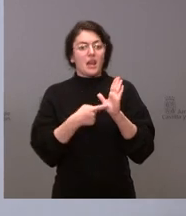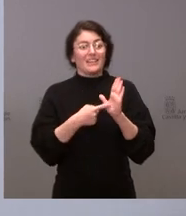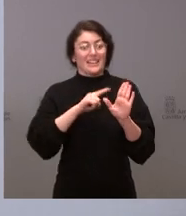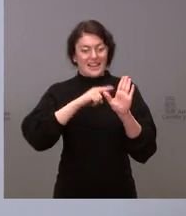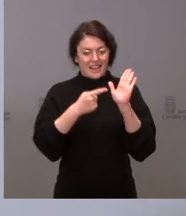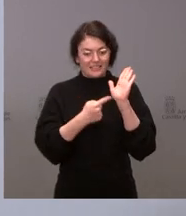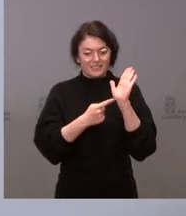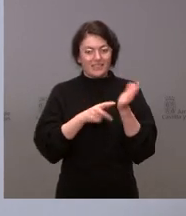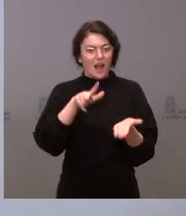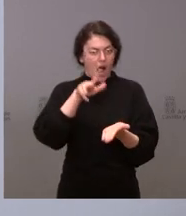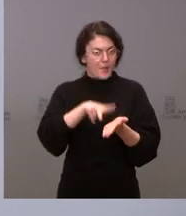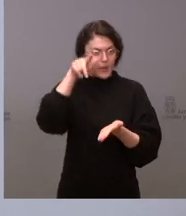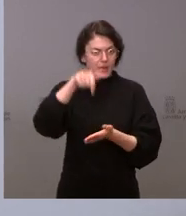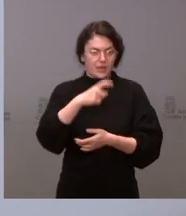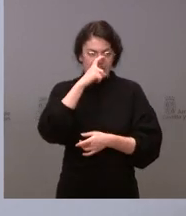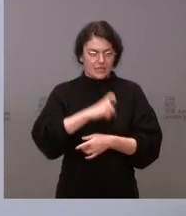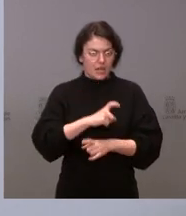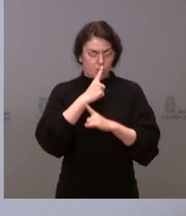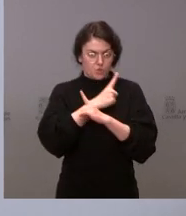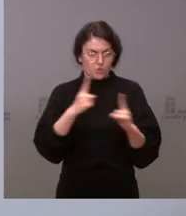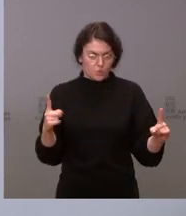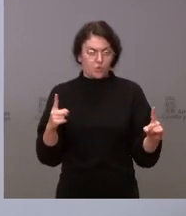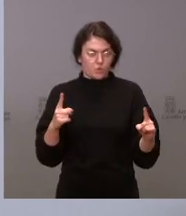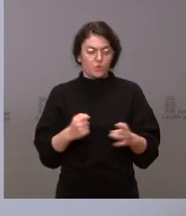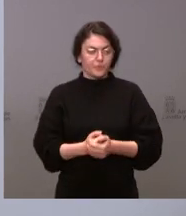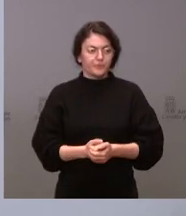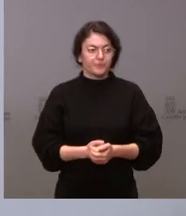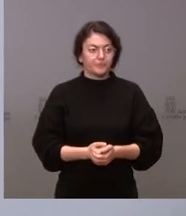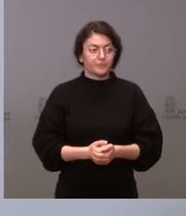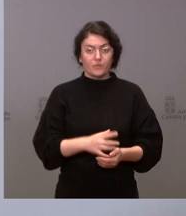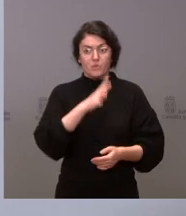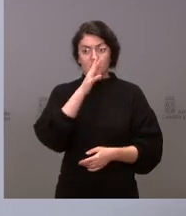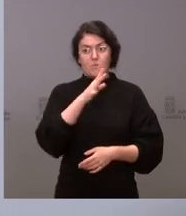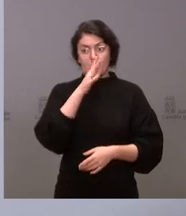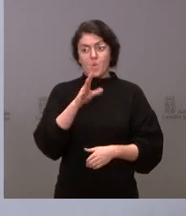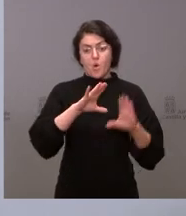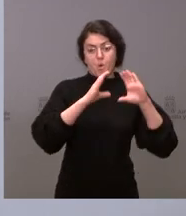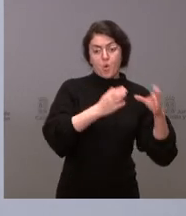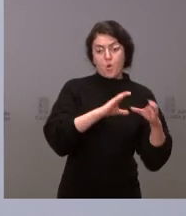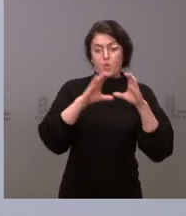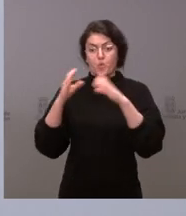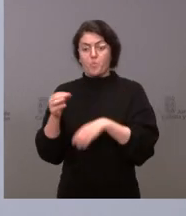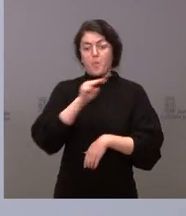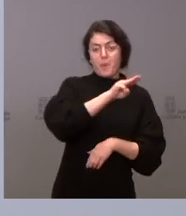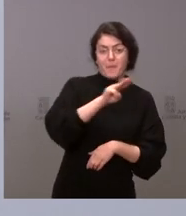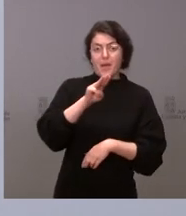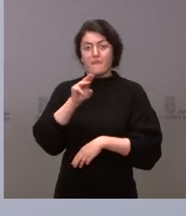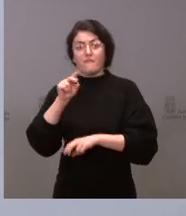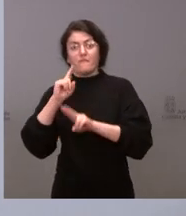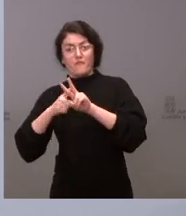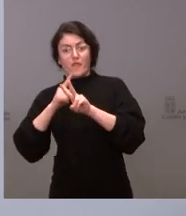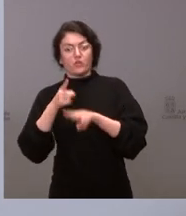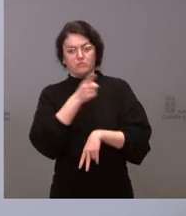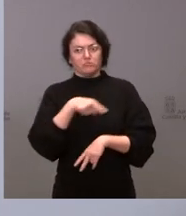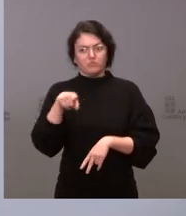año, hay mayoría suficiente entre las dos formaciones políticas, y se hará